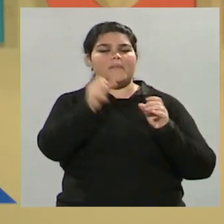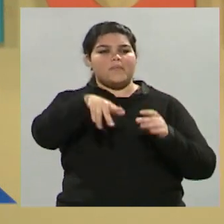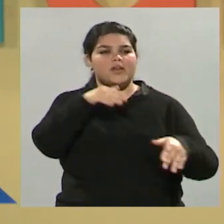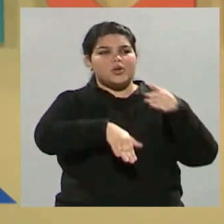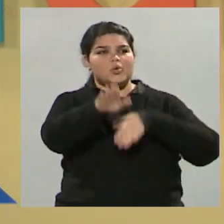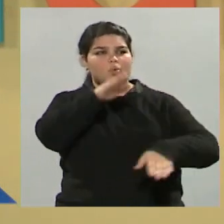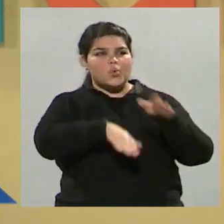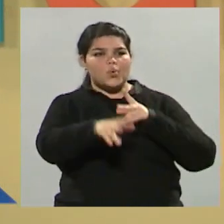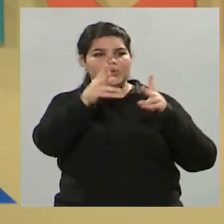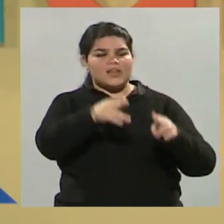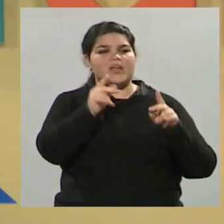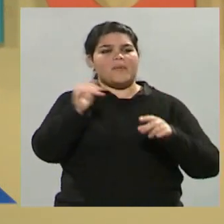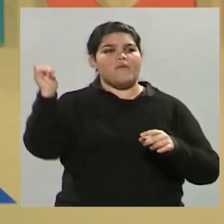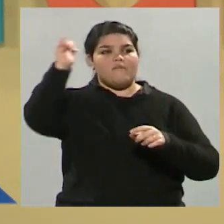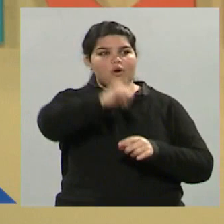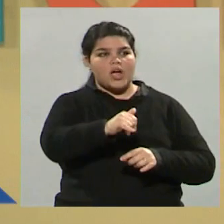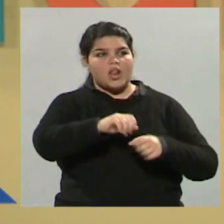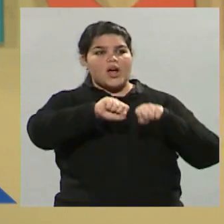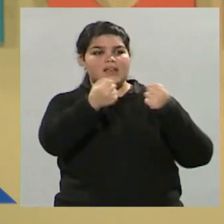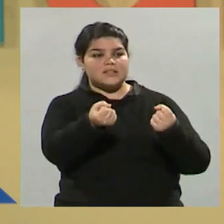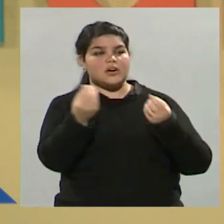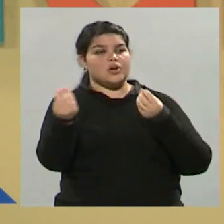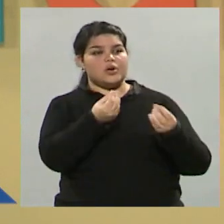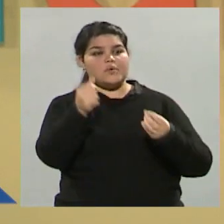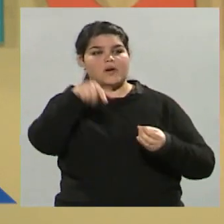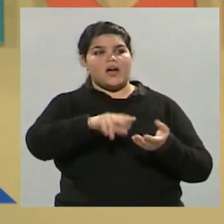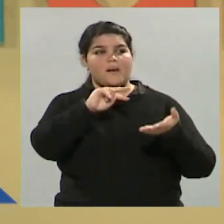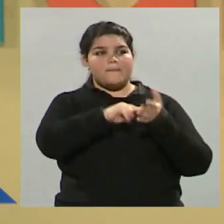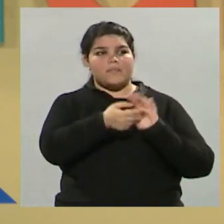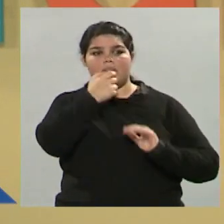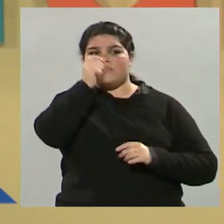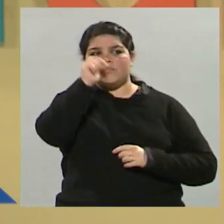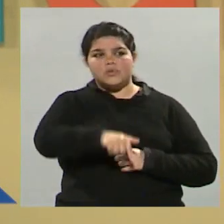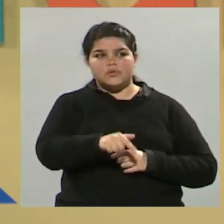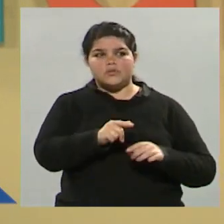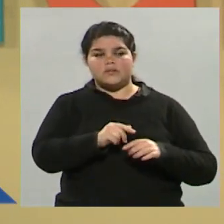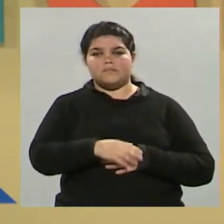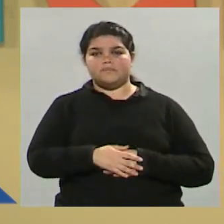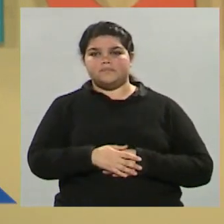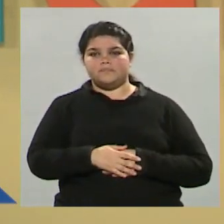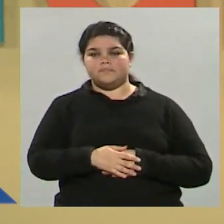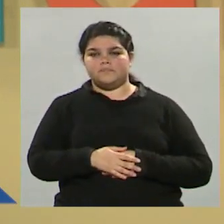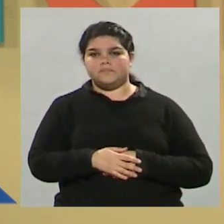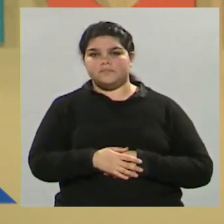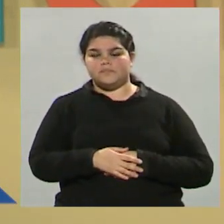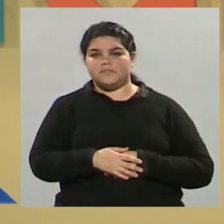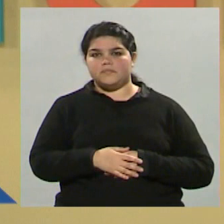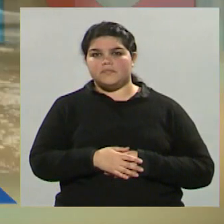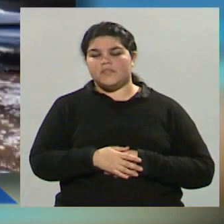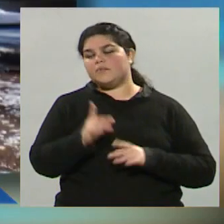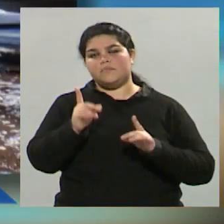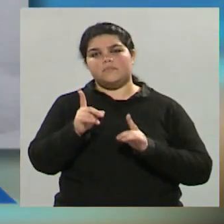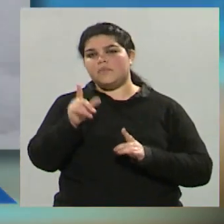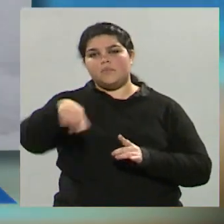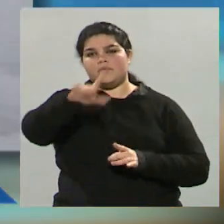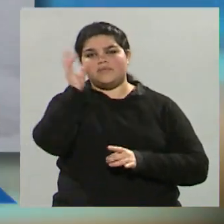cancelación de varios vuelos en la Argentina. ¿Hubo alguna repercusión en la provincia de Mendoza negativamente en este sentido? Bueno, ustedes saben